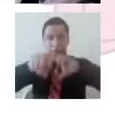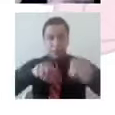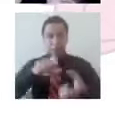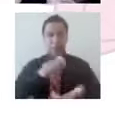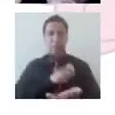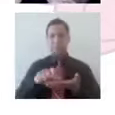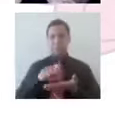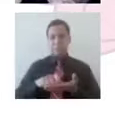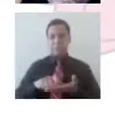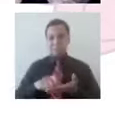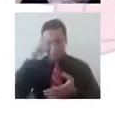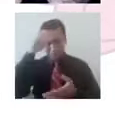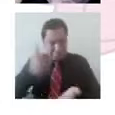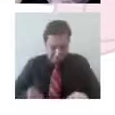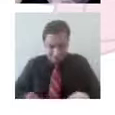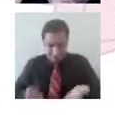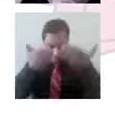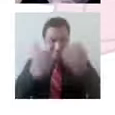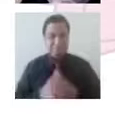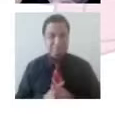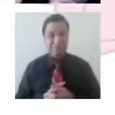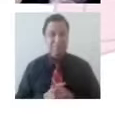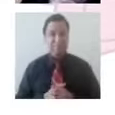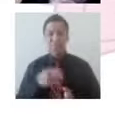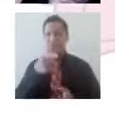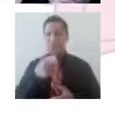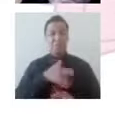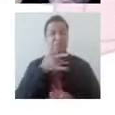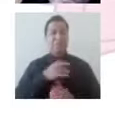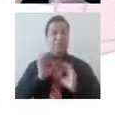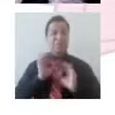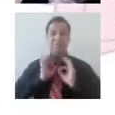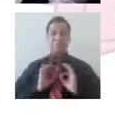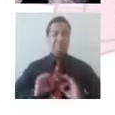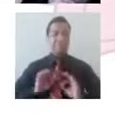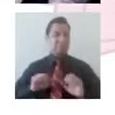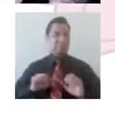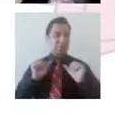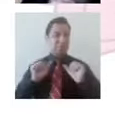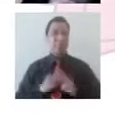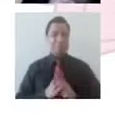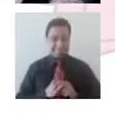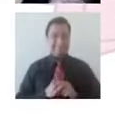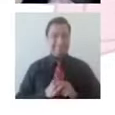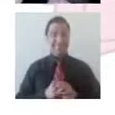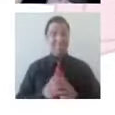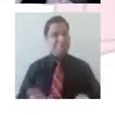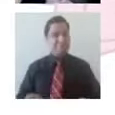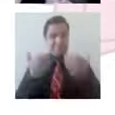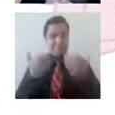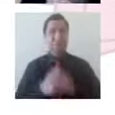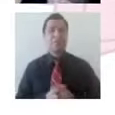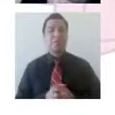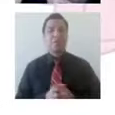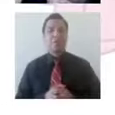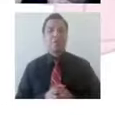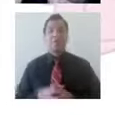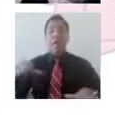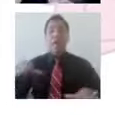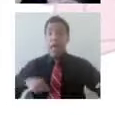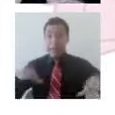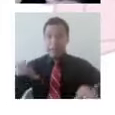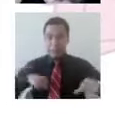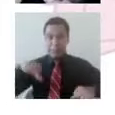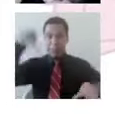Como les mencionaba al principio de esta actividad académica y de esta actividad maravillosa para ustedes y diseñada para ustedes,